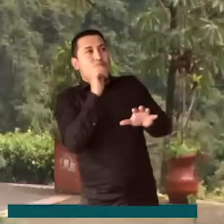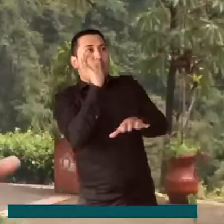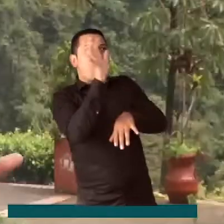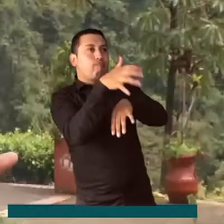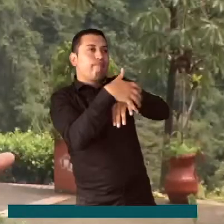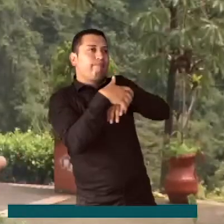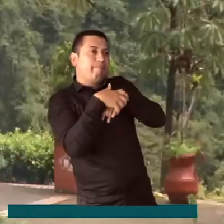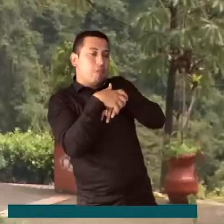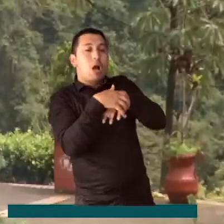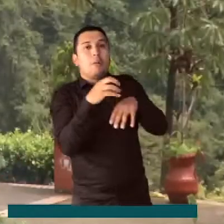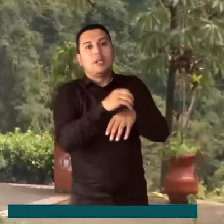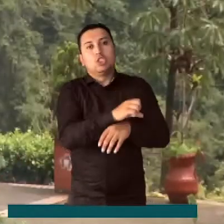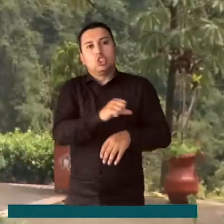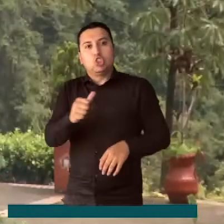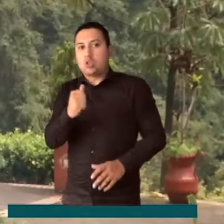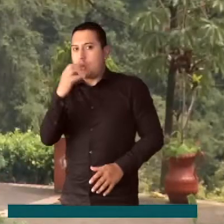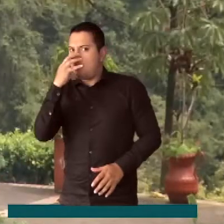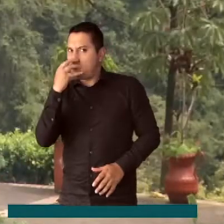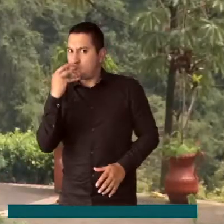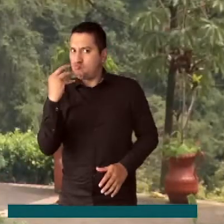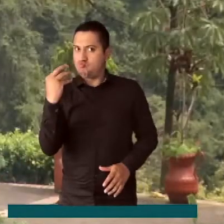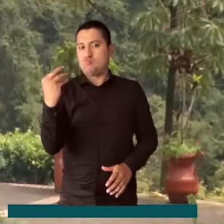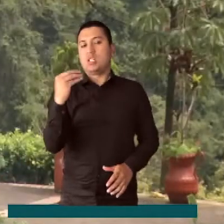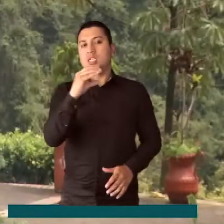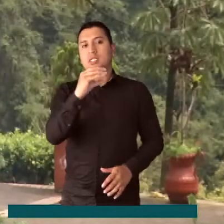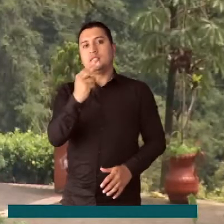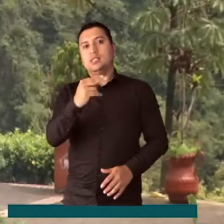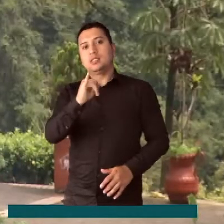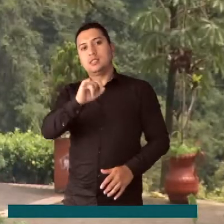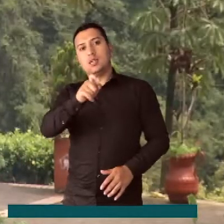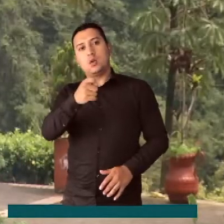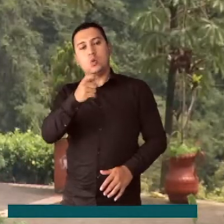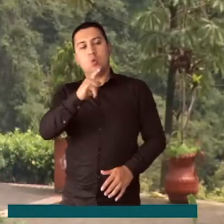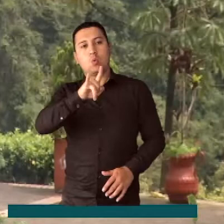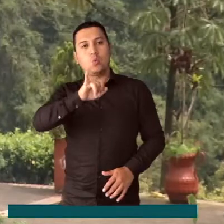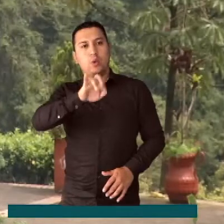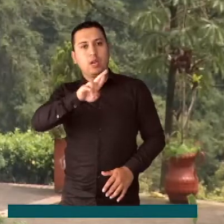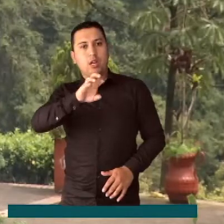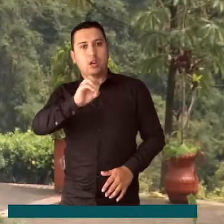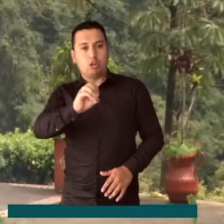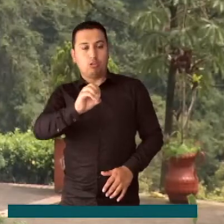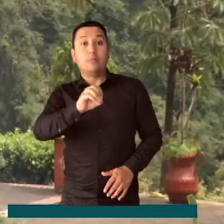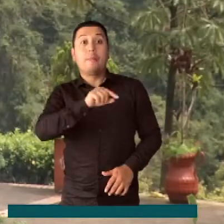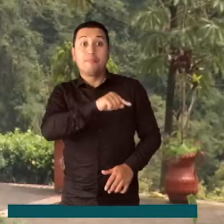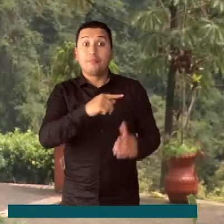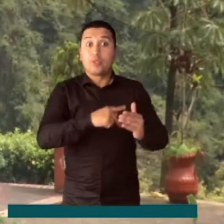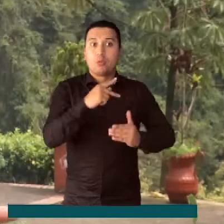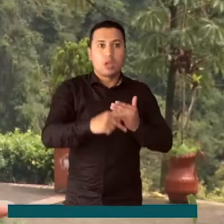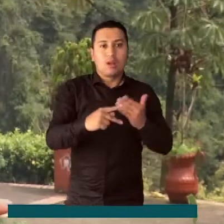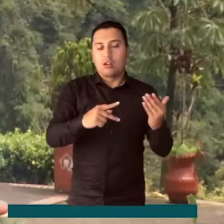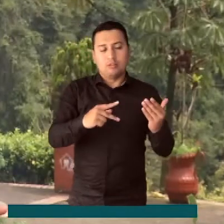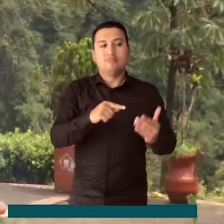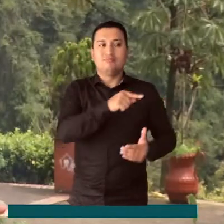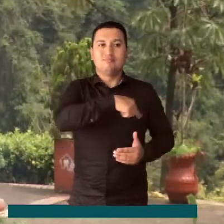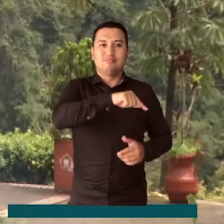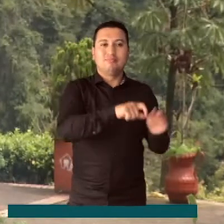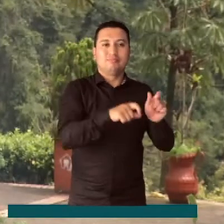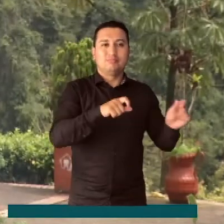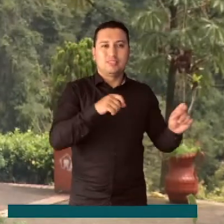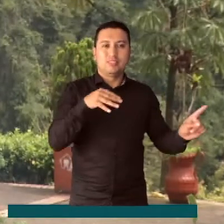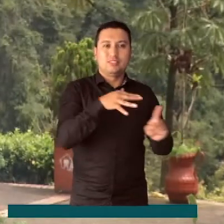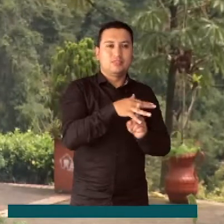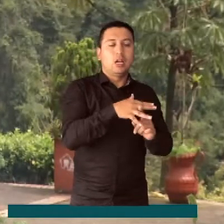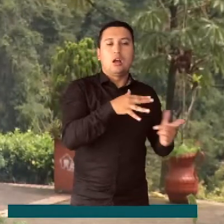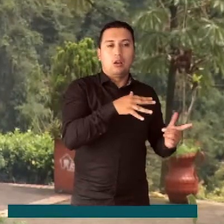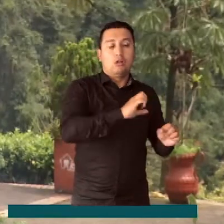Con este proyecto también se busca darle una segunda oportunidad a aquellas personas que resultaron afectadas por el conflicto